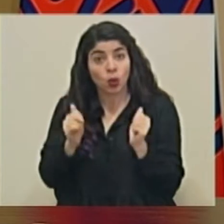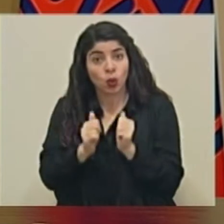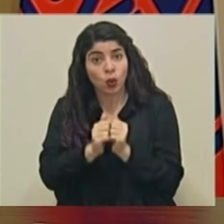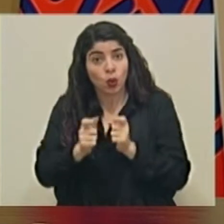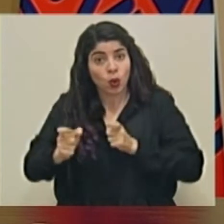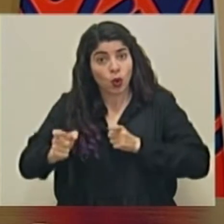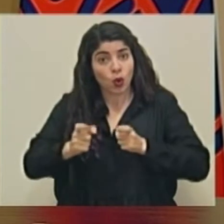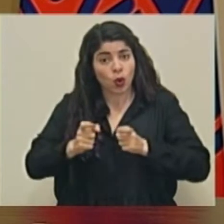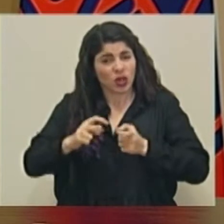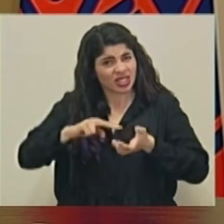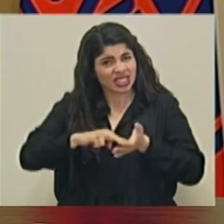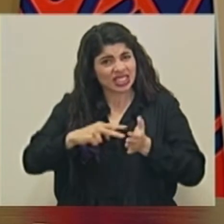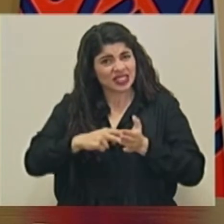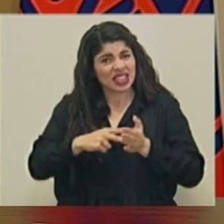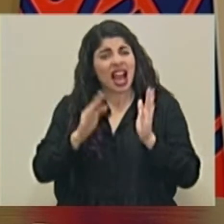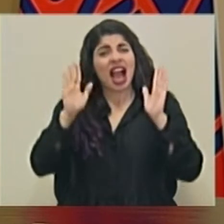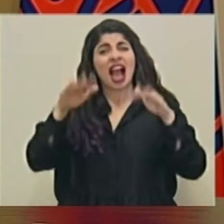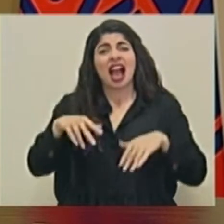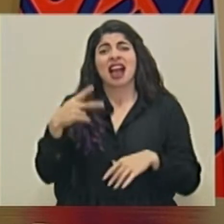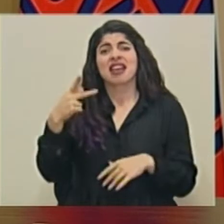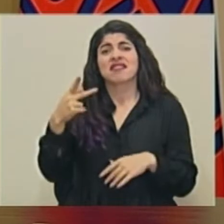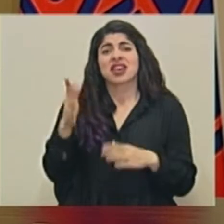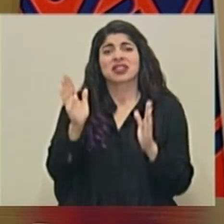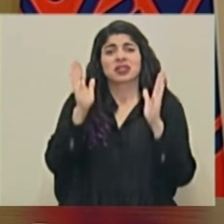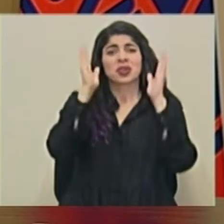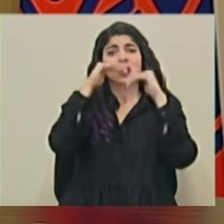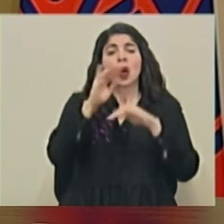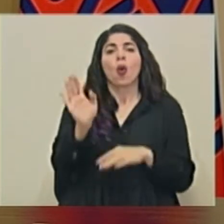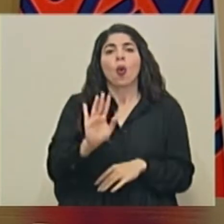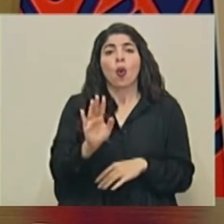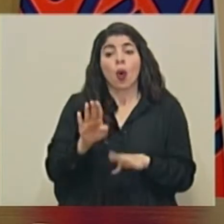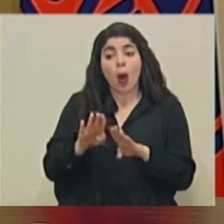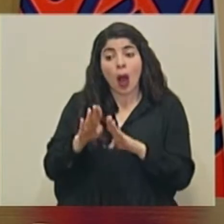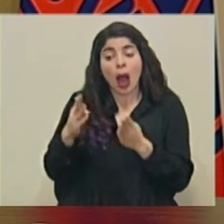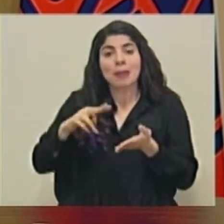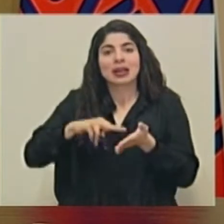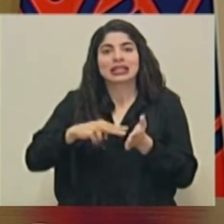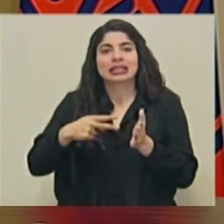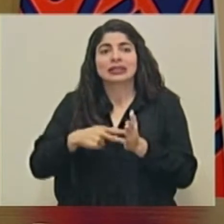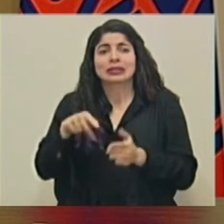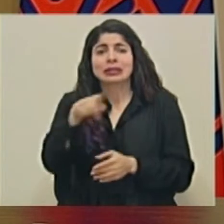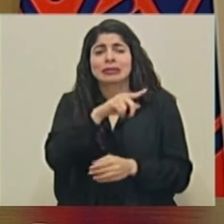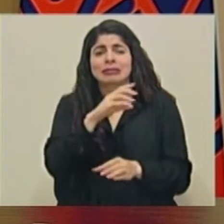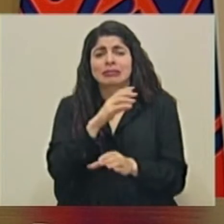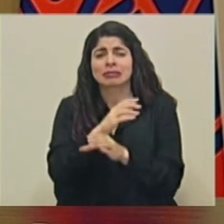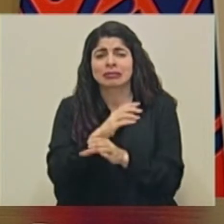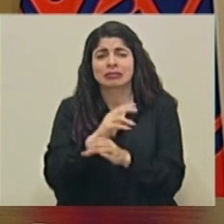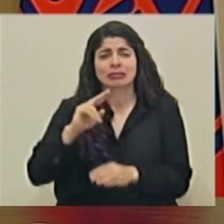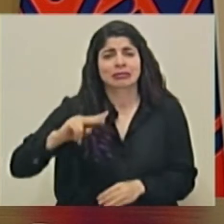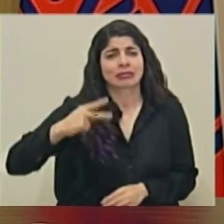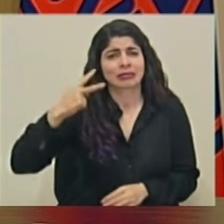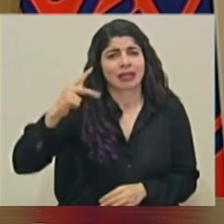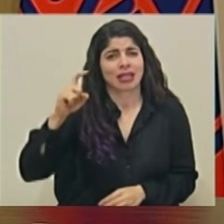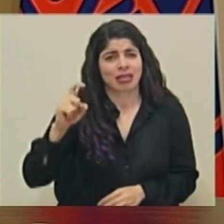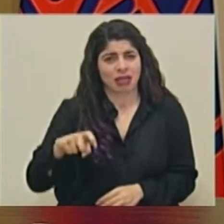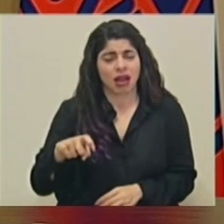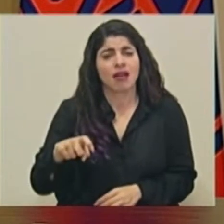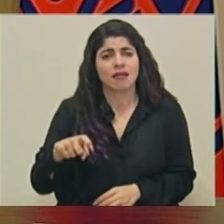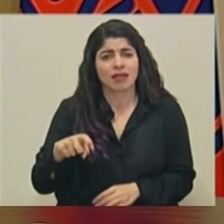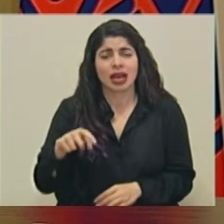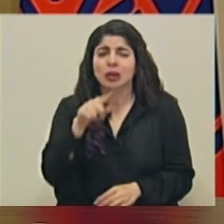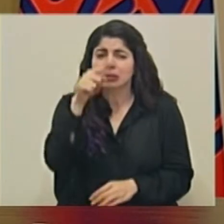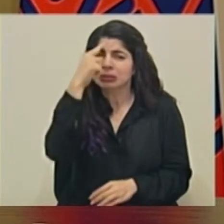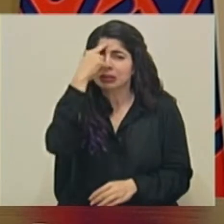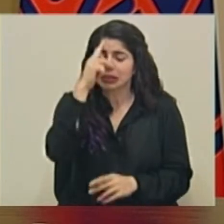no significa que no hay riesgo, significa que tenemos que cuidarnos más. Y en este sentido, siempre menciono también, protejámonos como